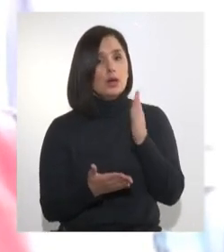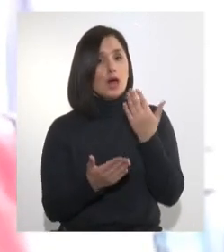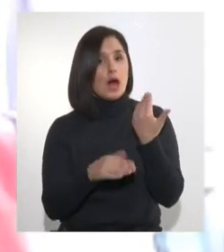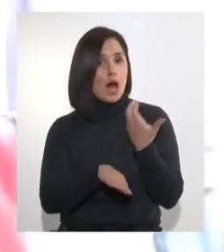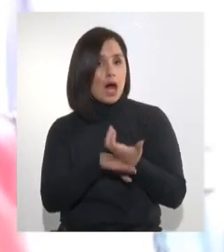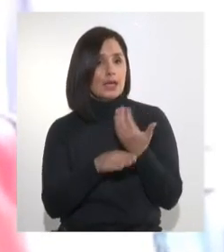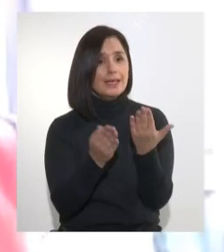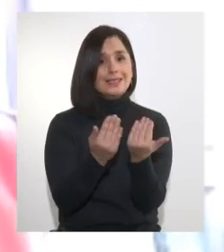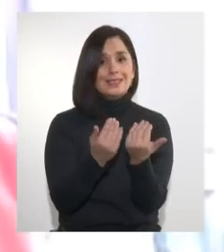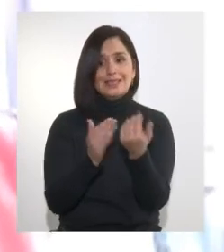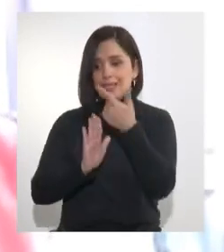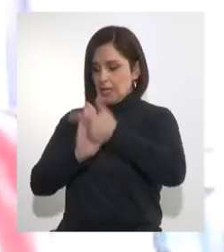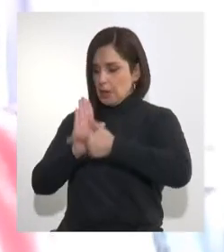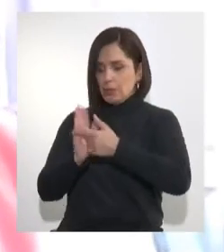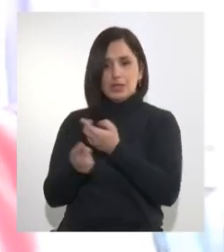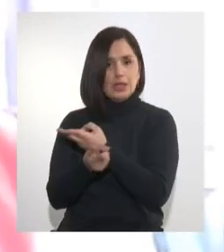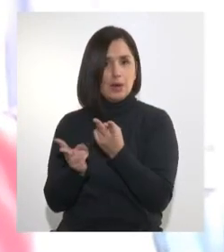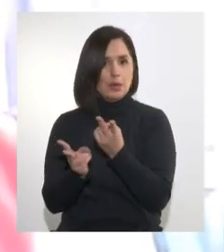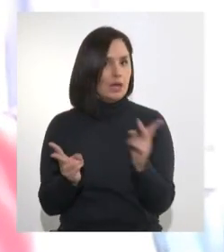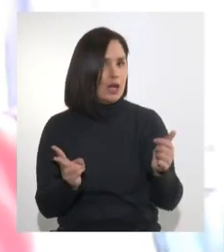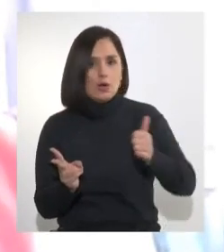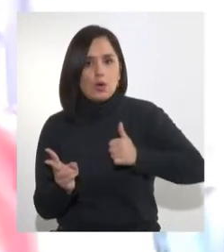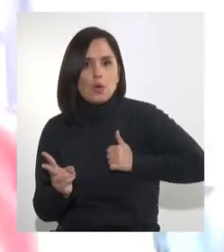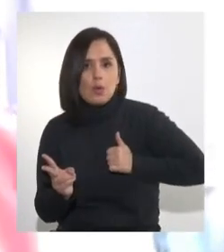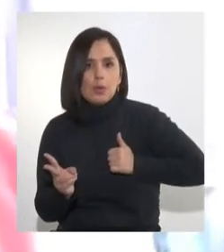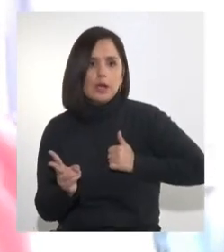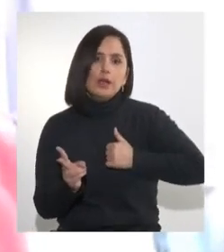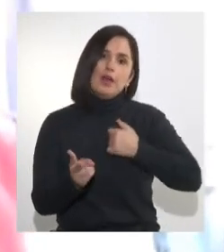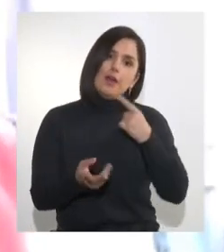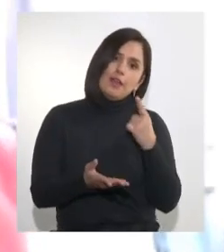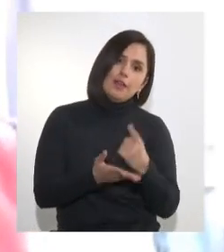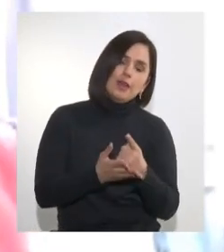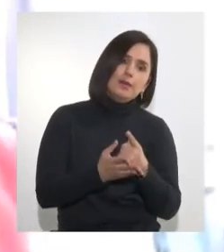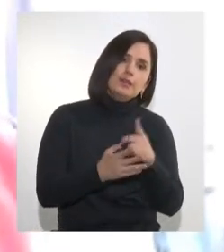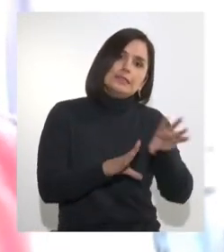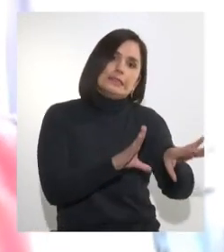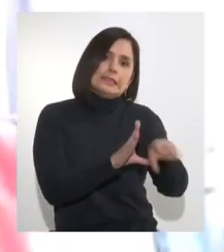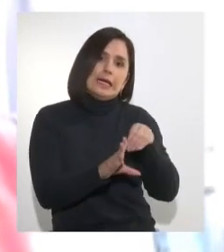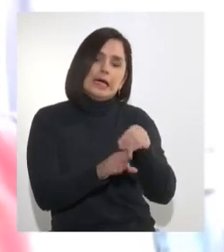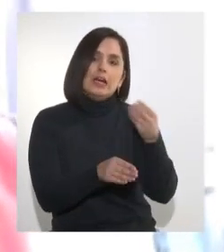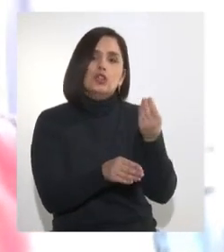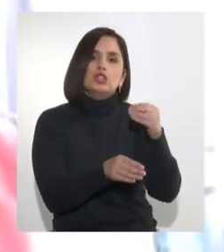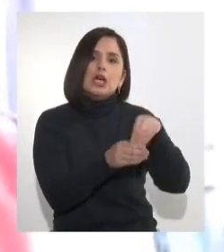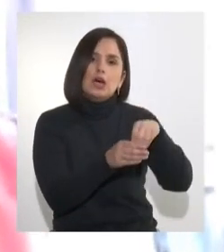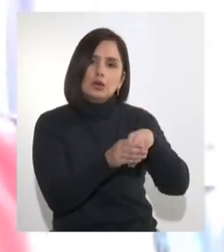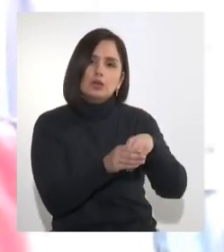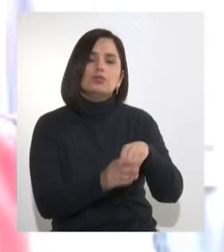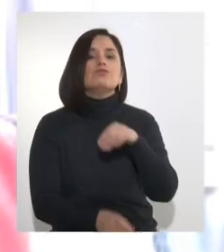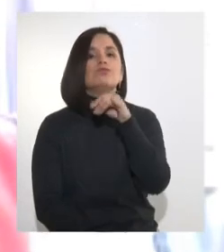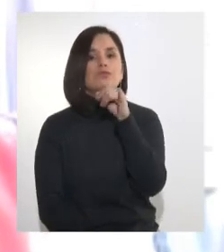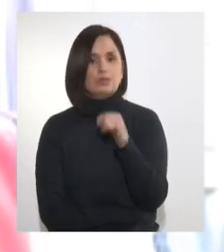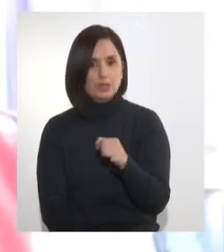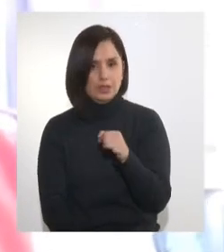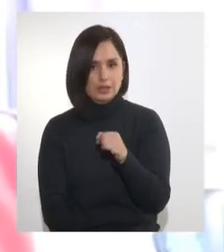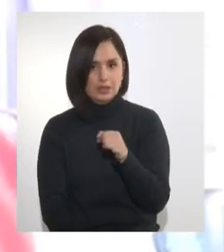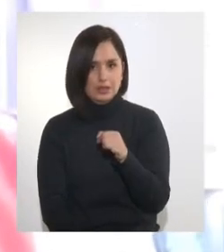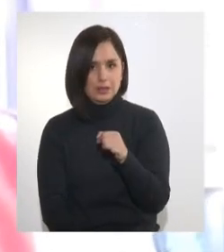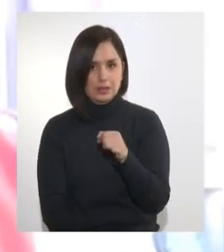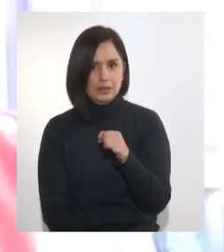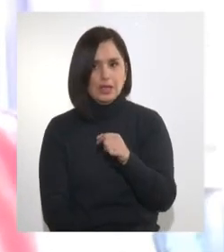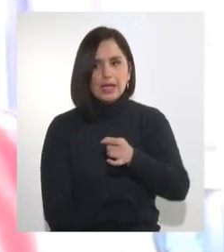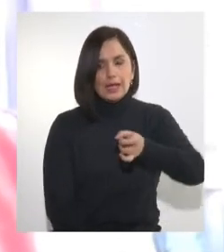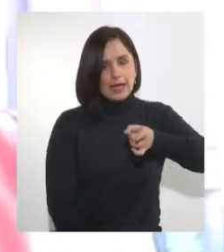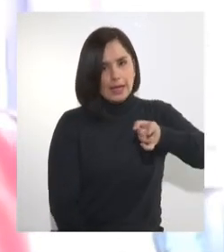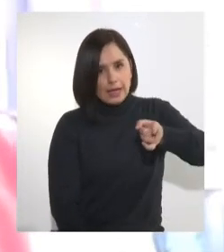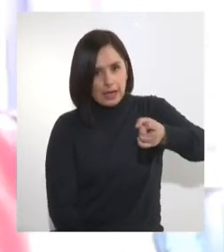las políticas públicas deben acudir a una fracción menor de sus ahorros. Porque sí, Presidenta, es a ellos,